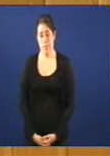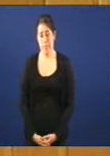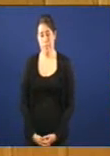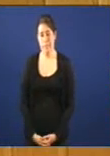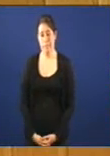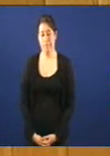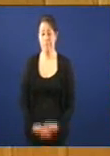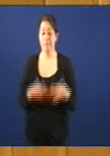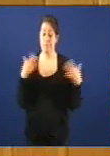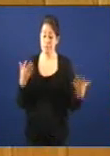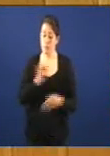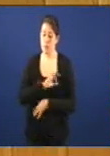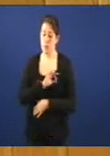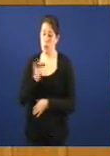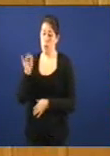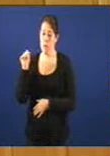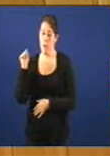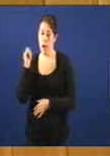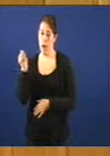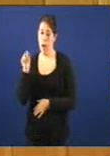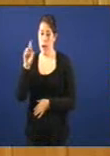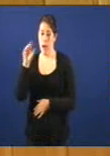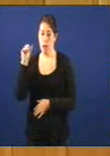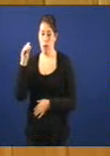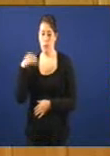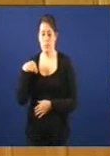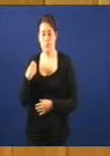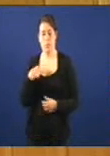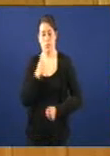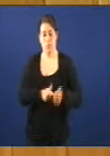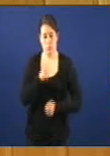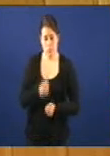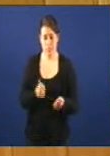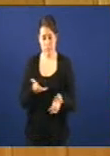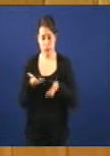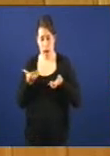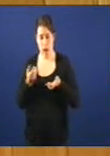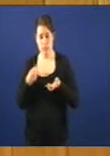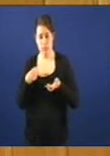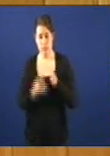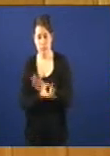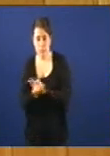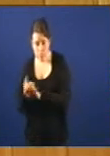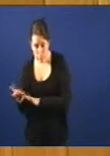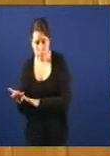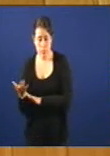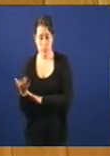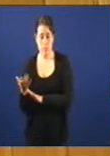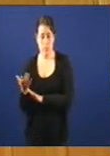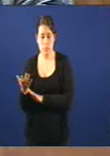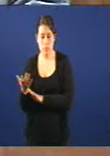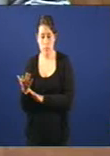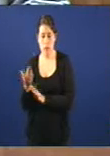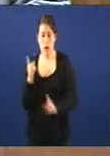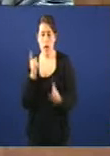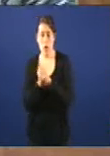Entendemos señor Fajardo que ser competitivos gañar racionalidade productiva e buscar sinerxias e economías de escala non pode ir